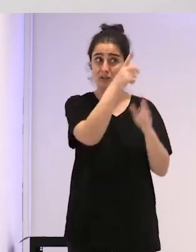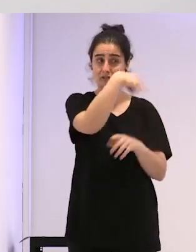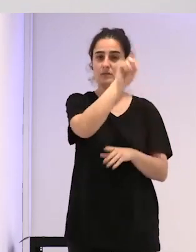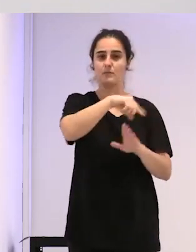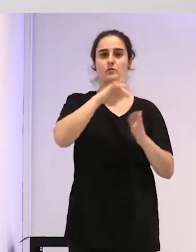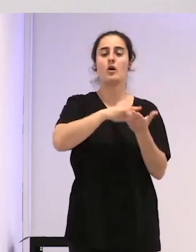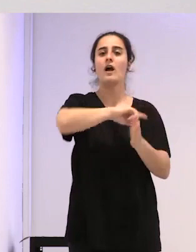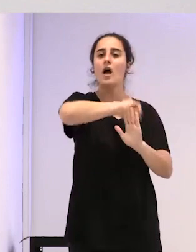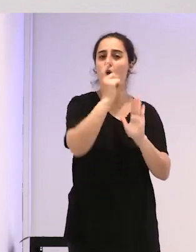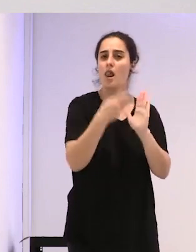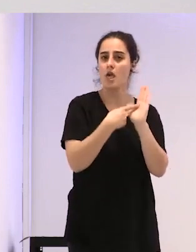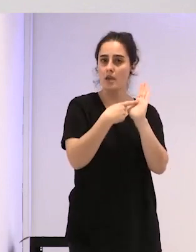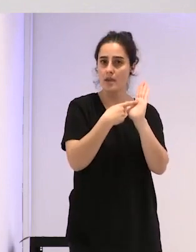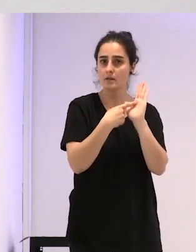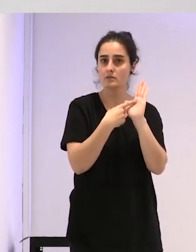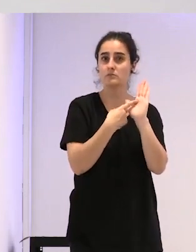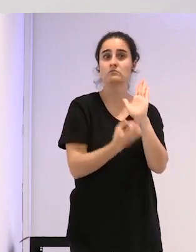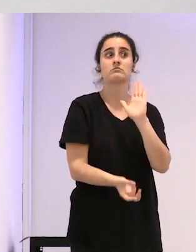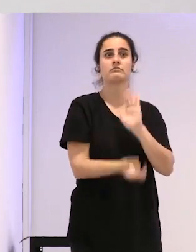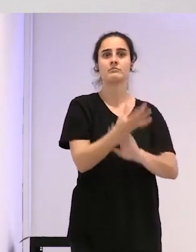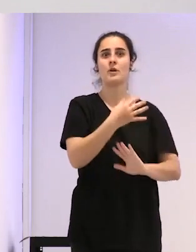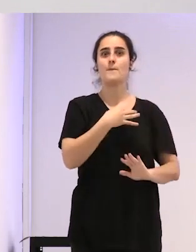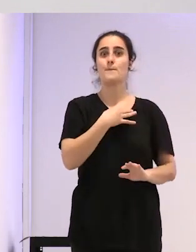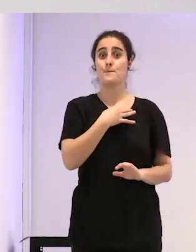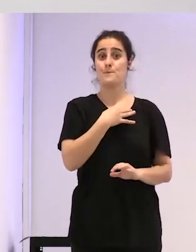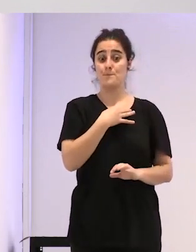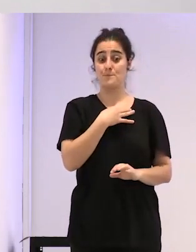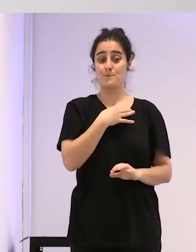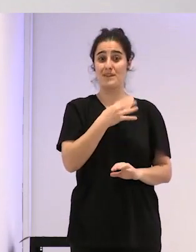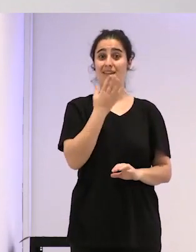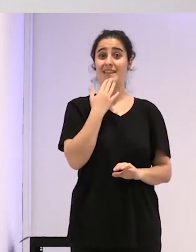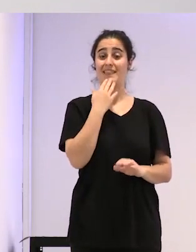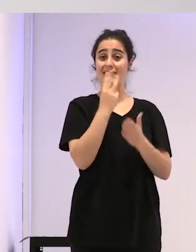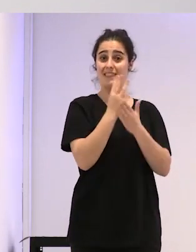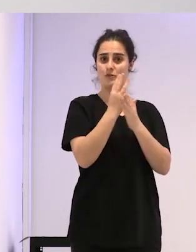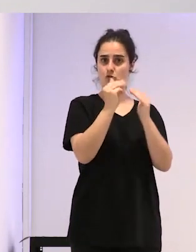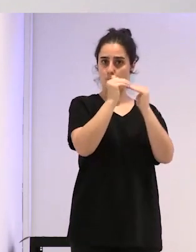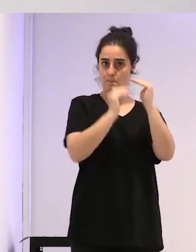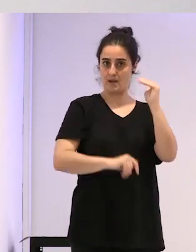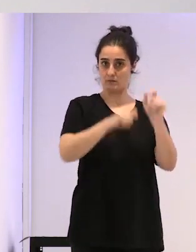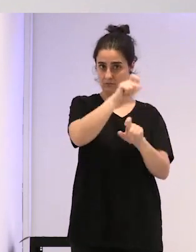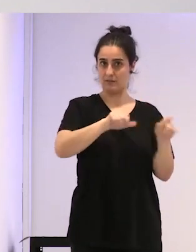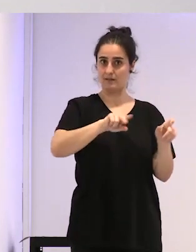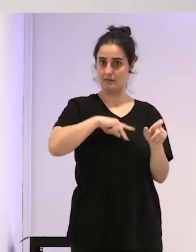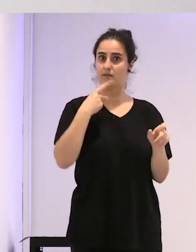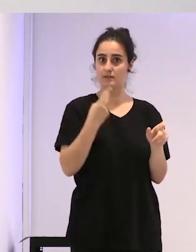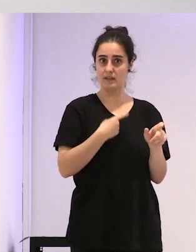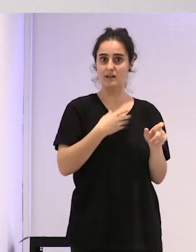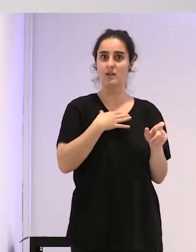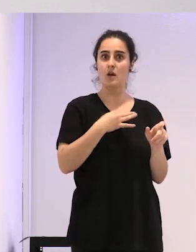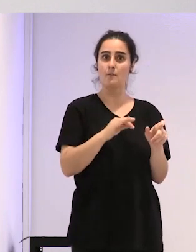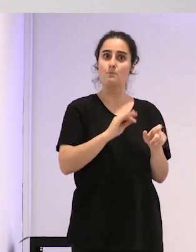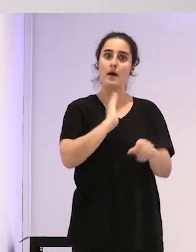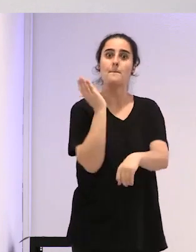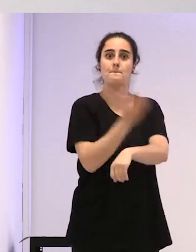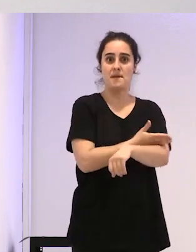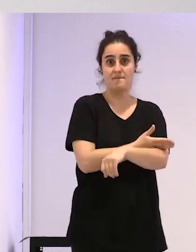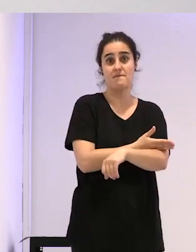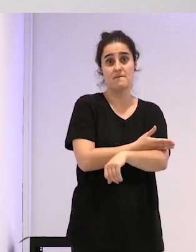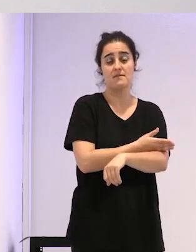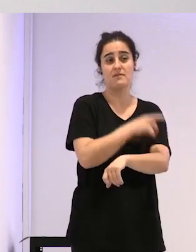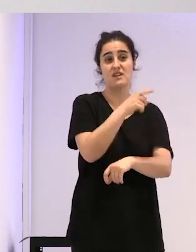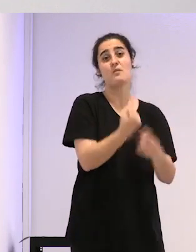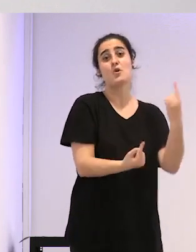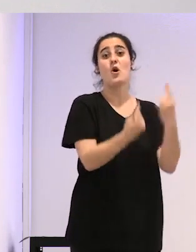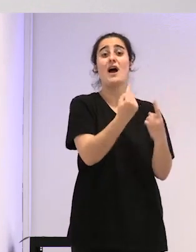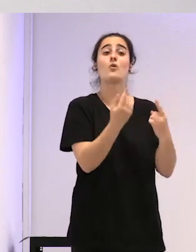que pueden penalizar a menores trans, bueno, allí la mayoría de edad en algunos estados son 21